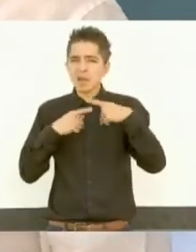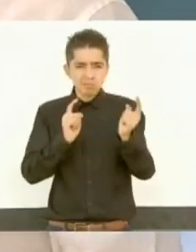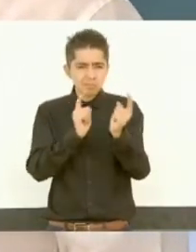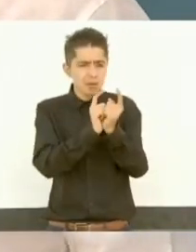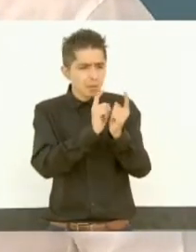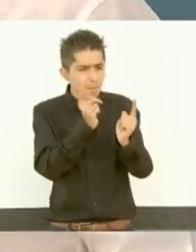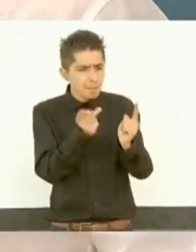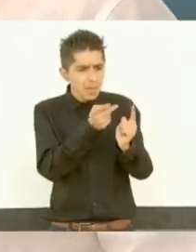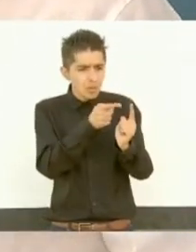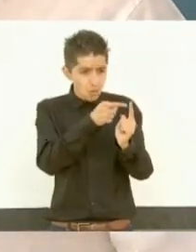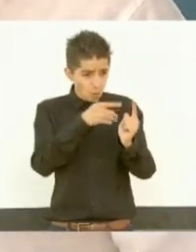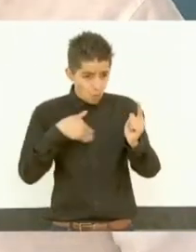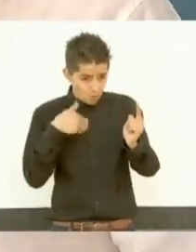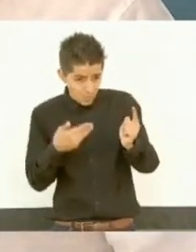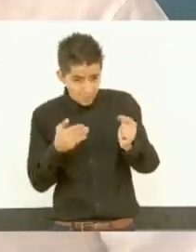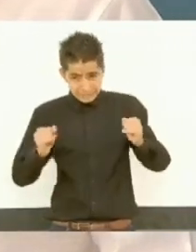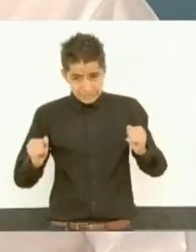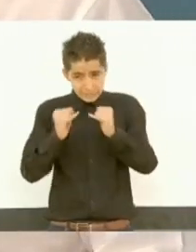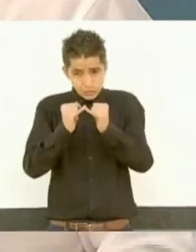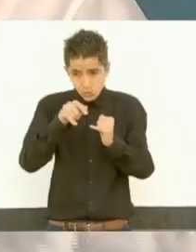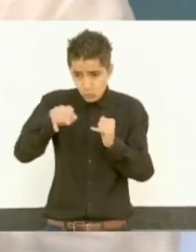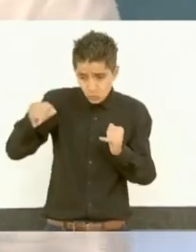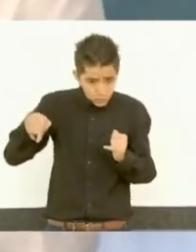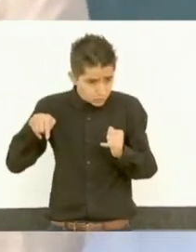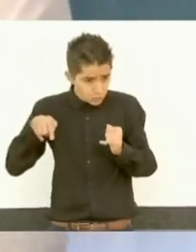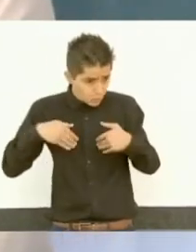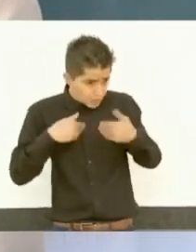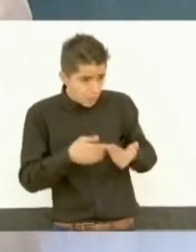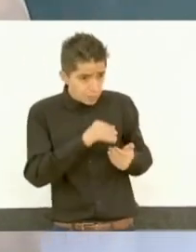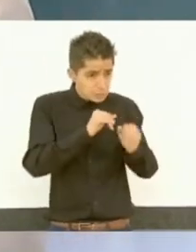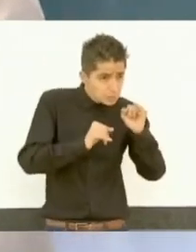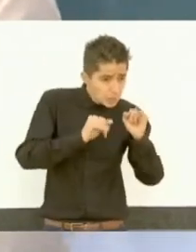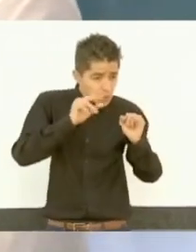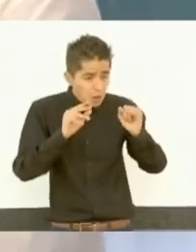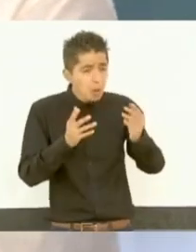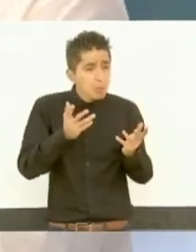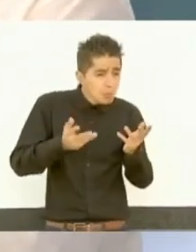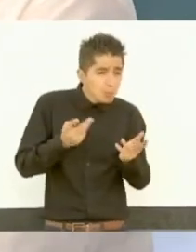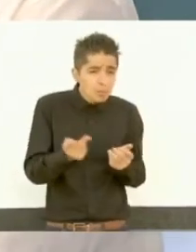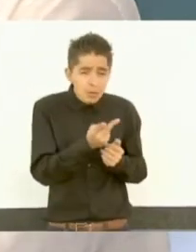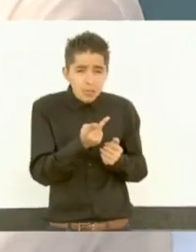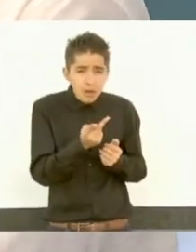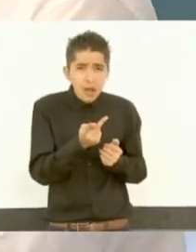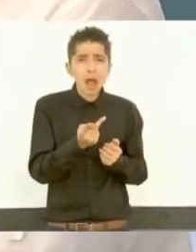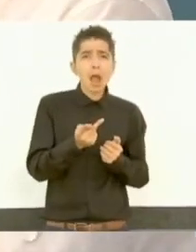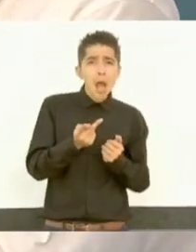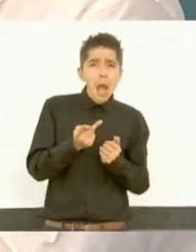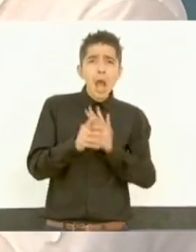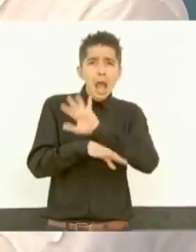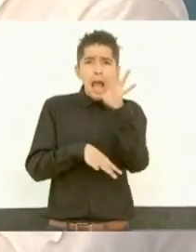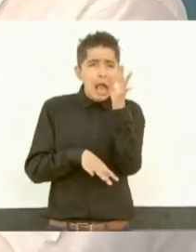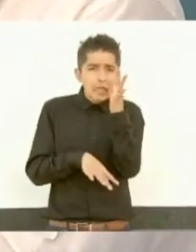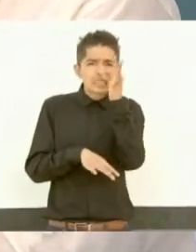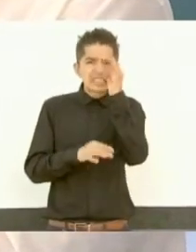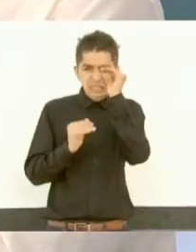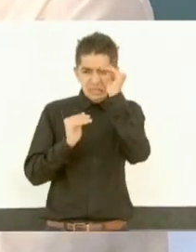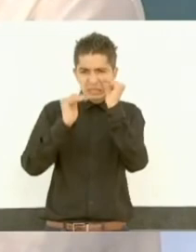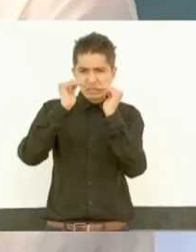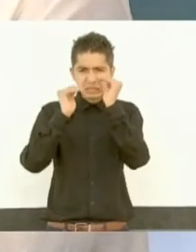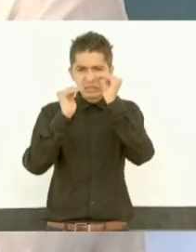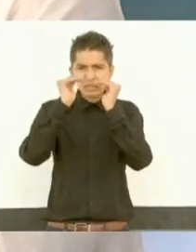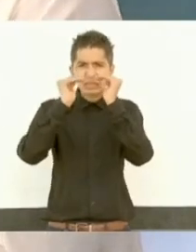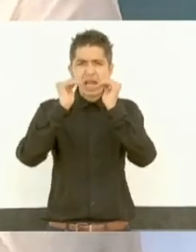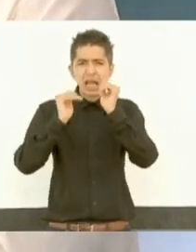confianza en las instituciones, están casi parejas en